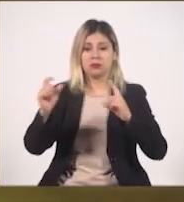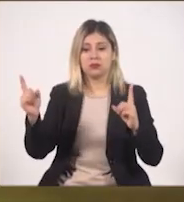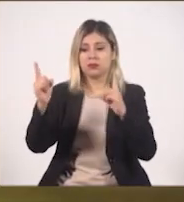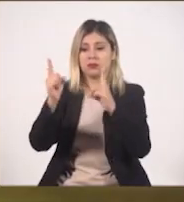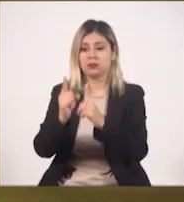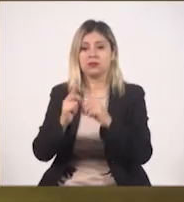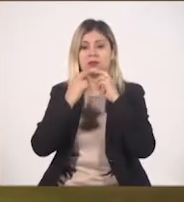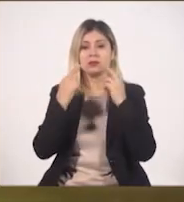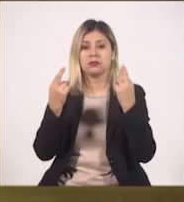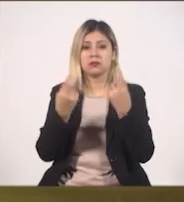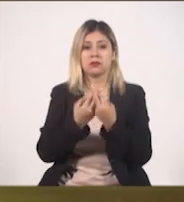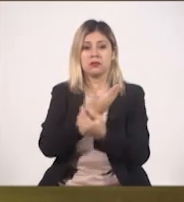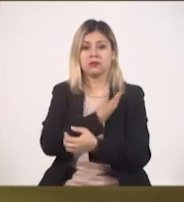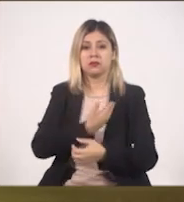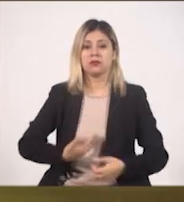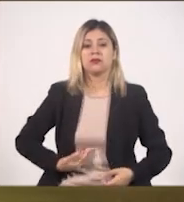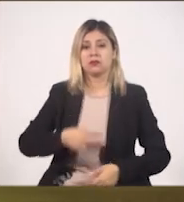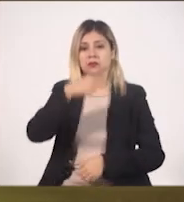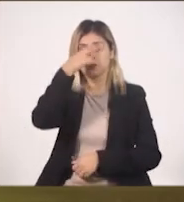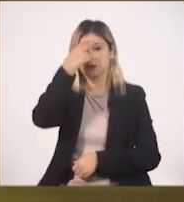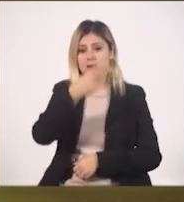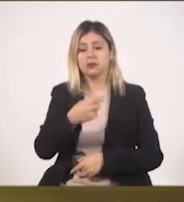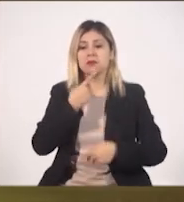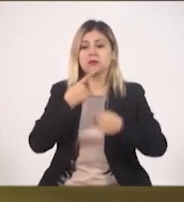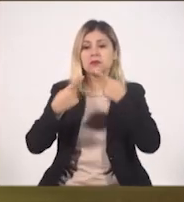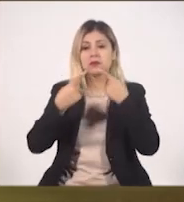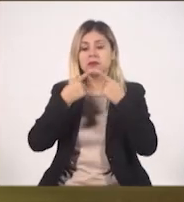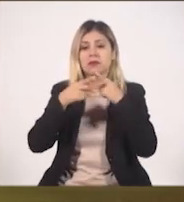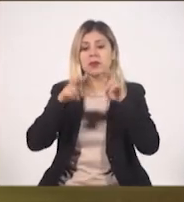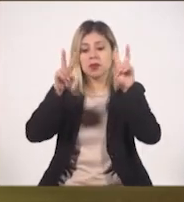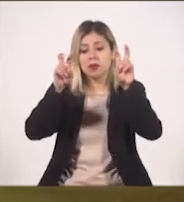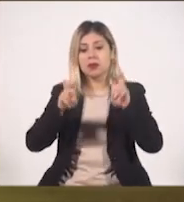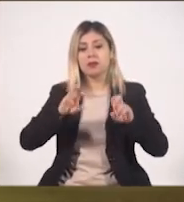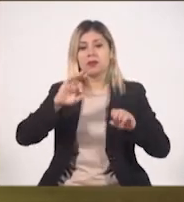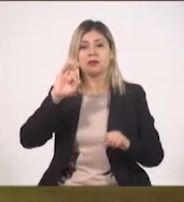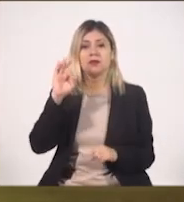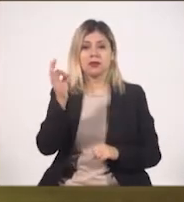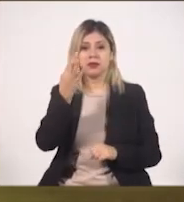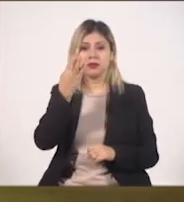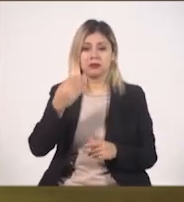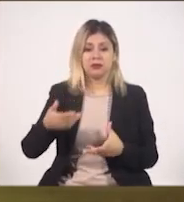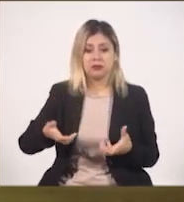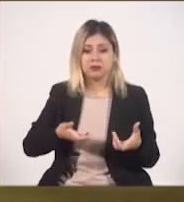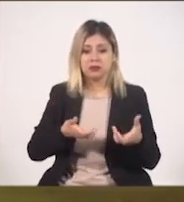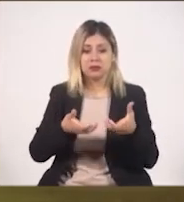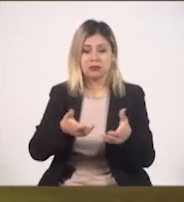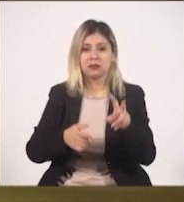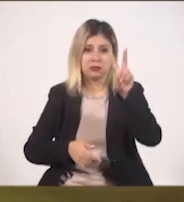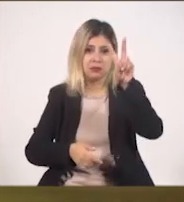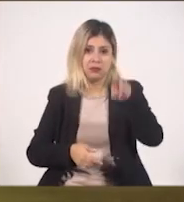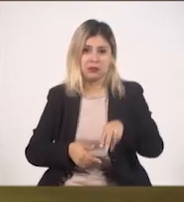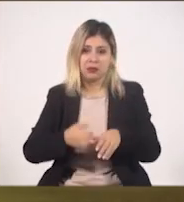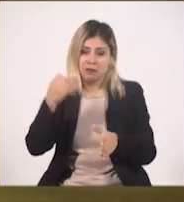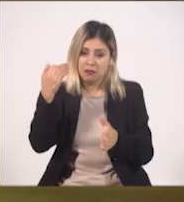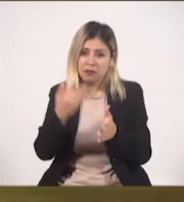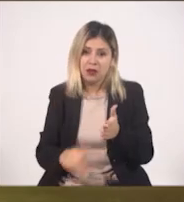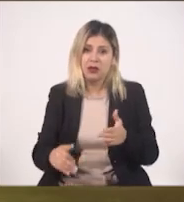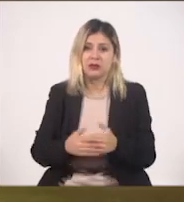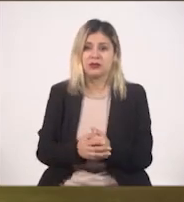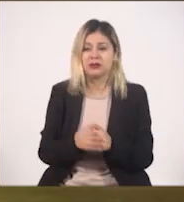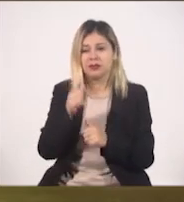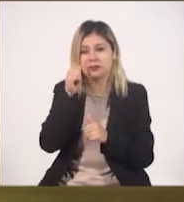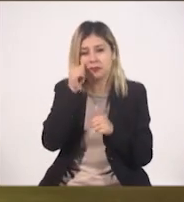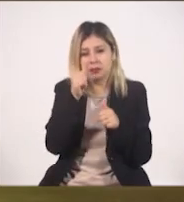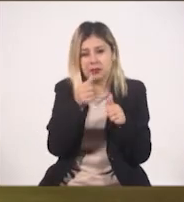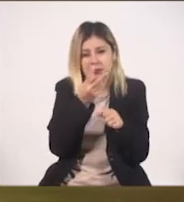México para ver ese tema de las carreteras federales, que ahí está comprobado, ¿no? Que le hace falta una intervención, una manita de